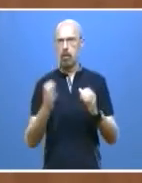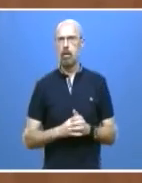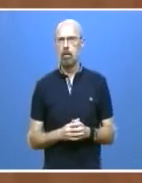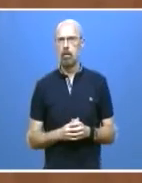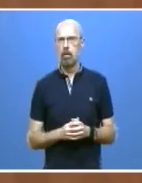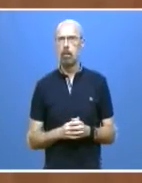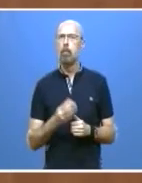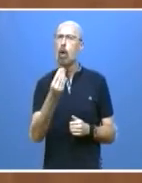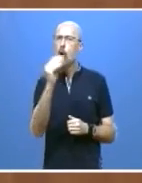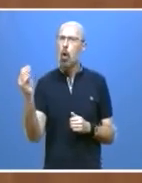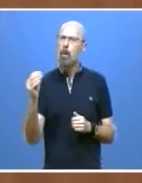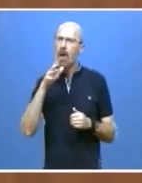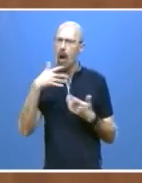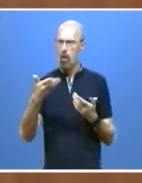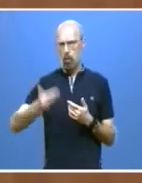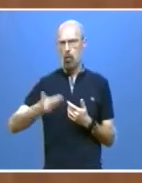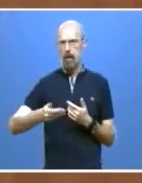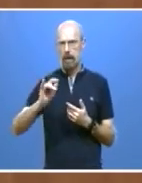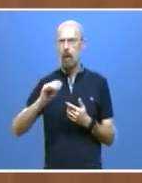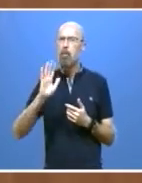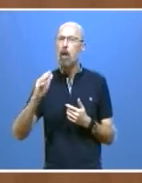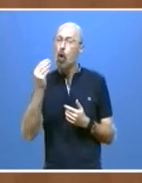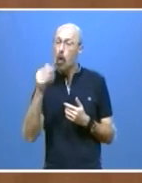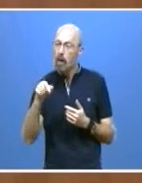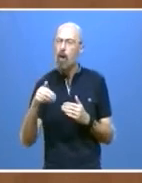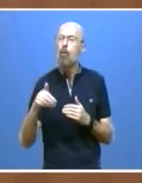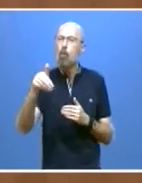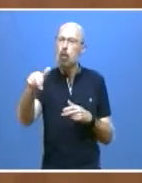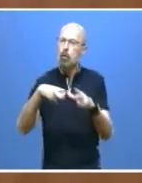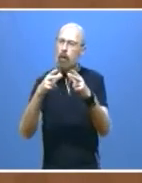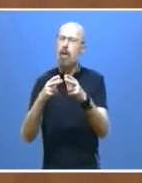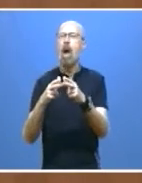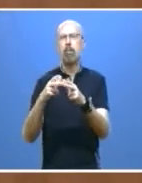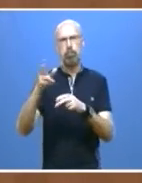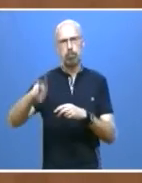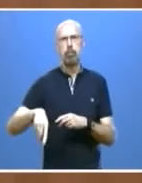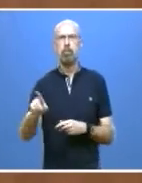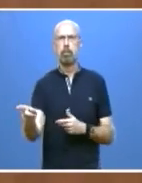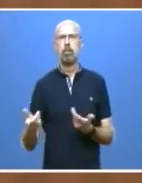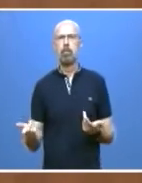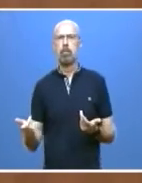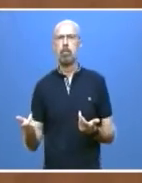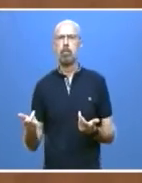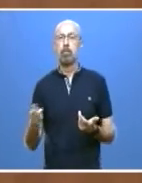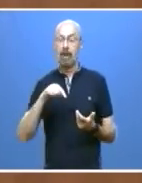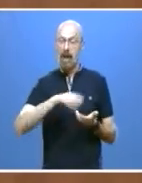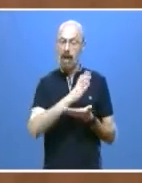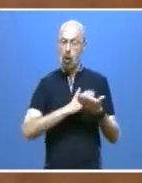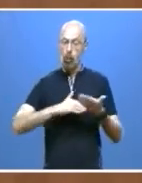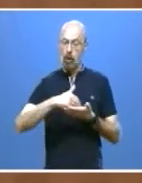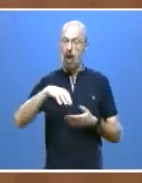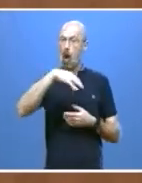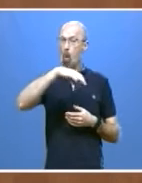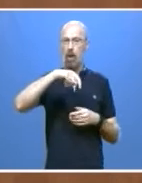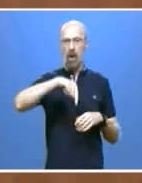son el presente pero son también el futuro de la sociedad. Hemos sido la única comunidad autónoma que ha apostado